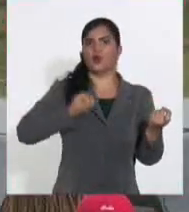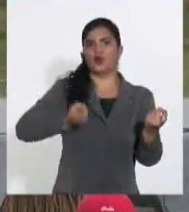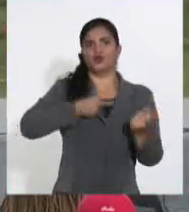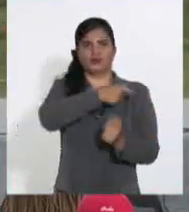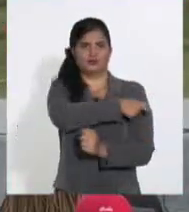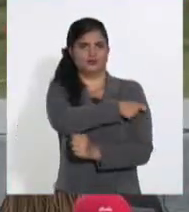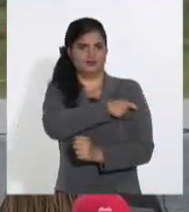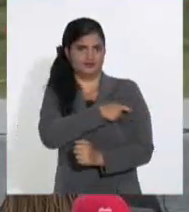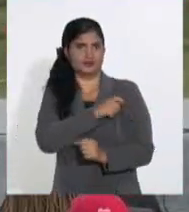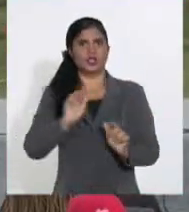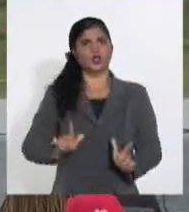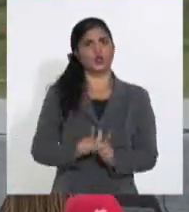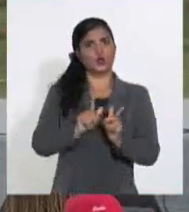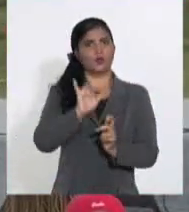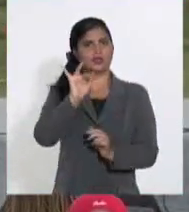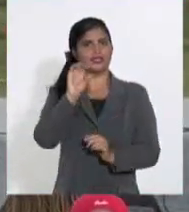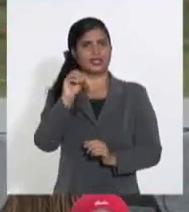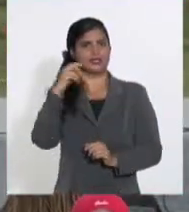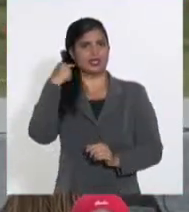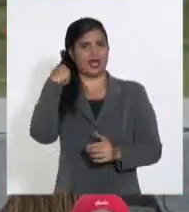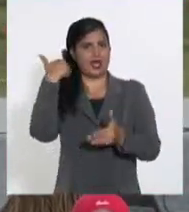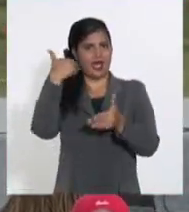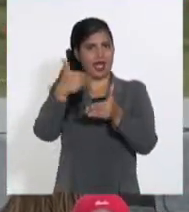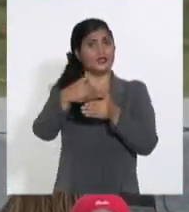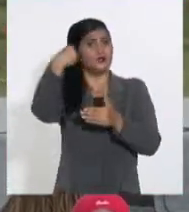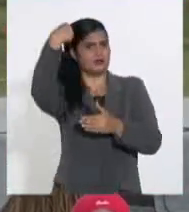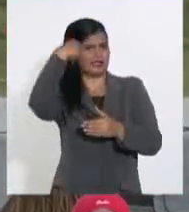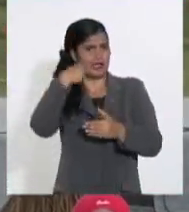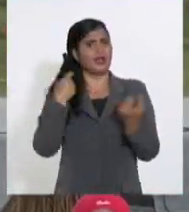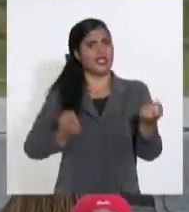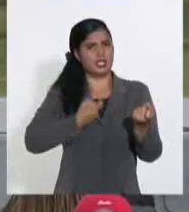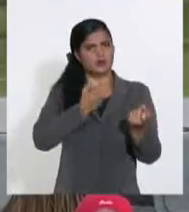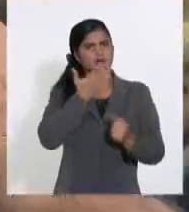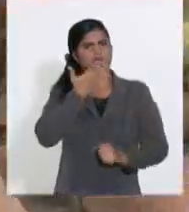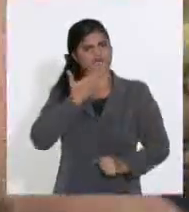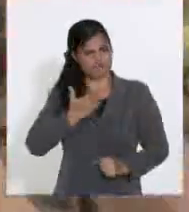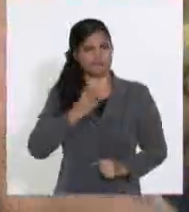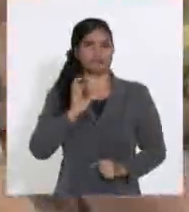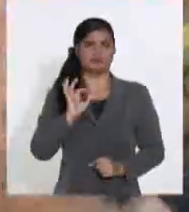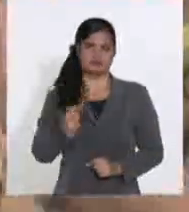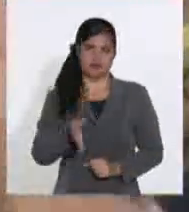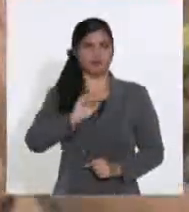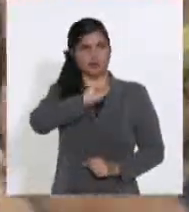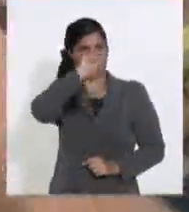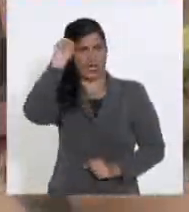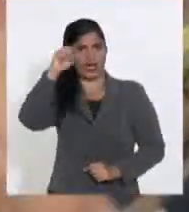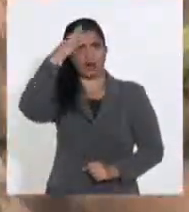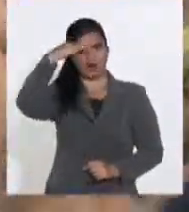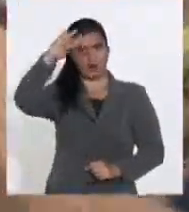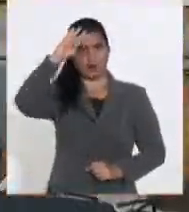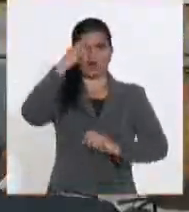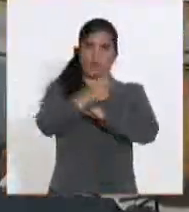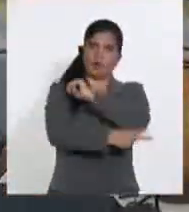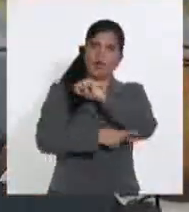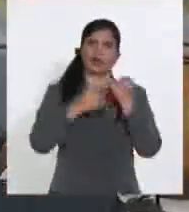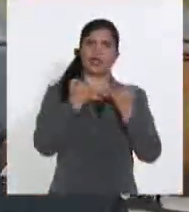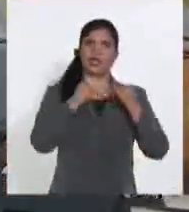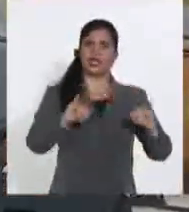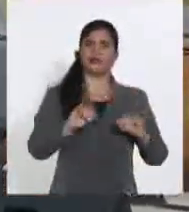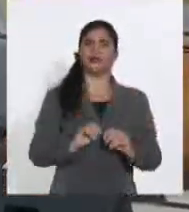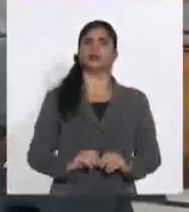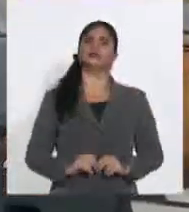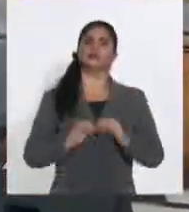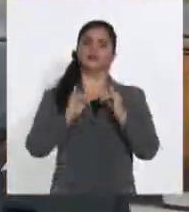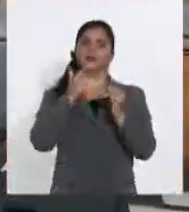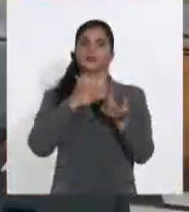razones para saber que lo que fuimos y somos sigue siendo lo que queremos ser. Desde Artemisa, un equipo de Artebella y Arima